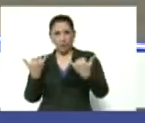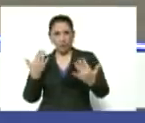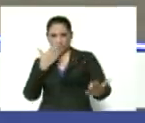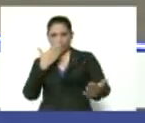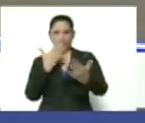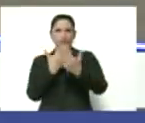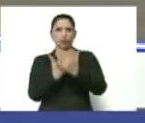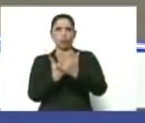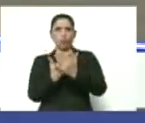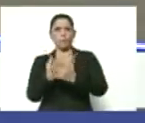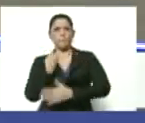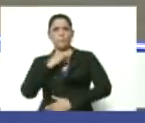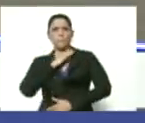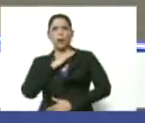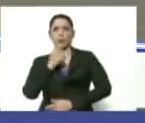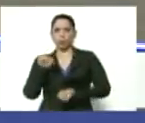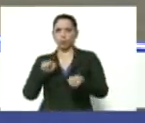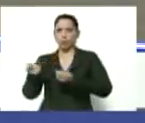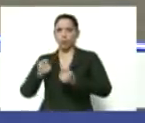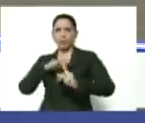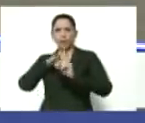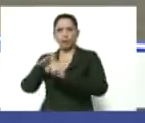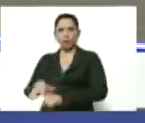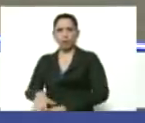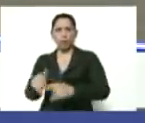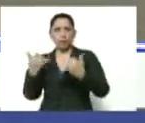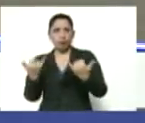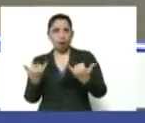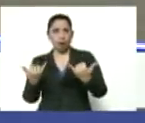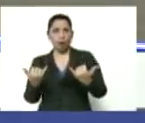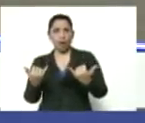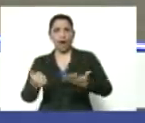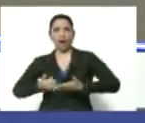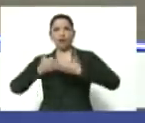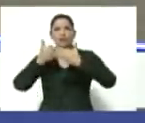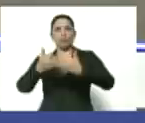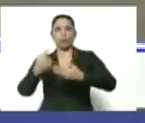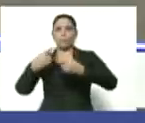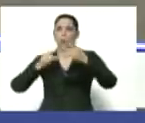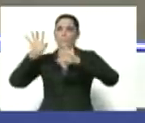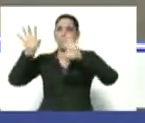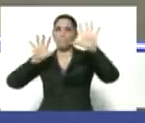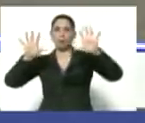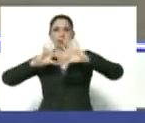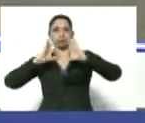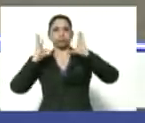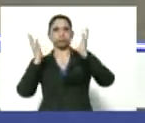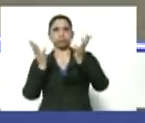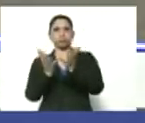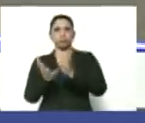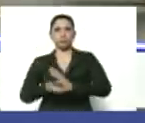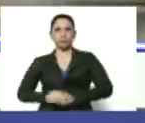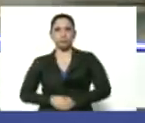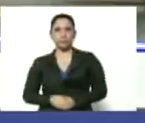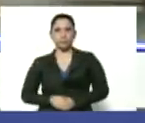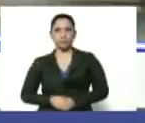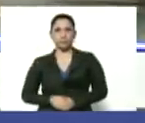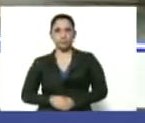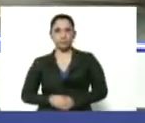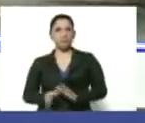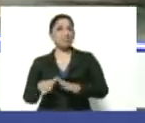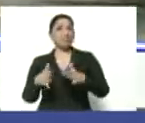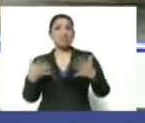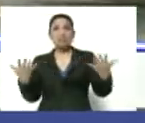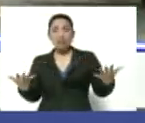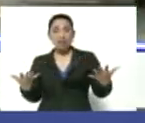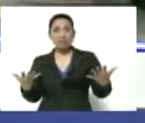controló, la derrotó y ahora es el punto de ayuda al mundo. ¿Qué sería del mundo